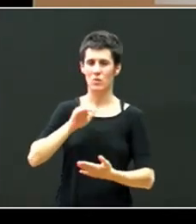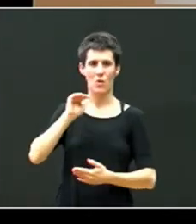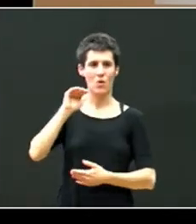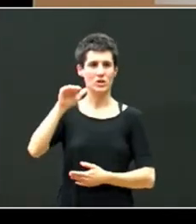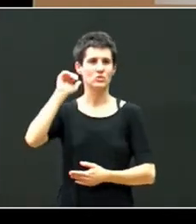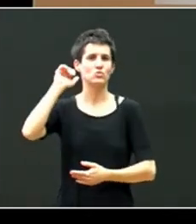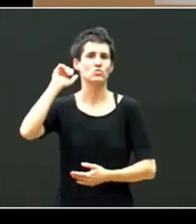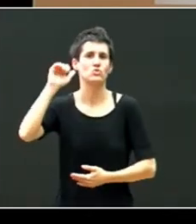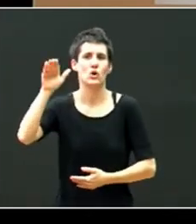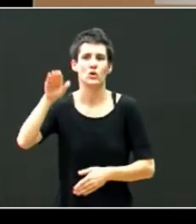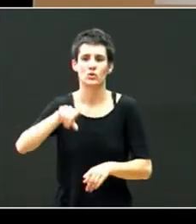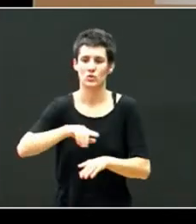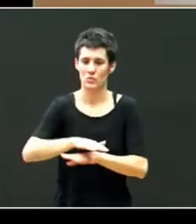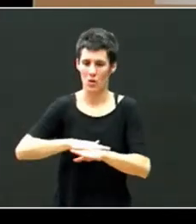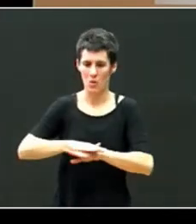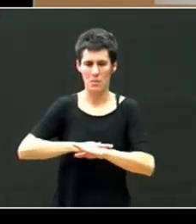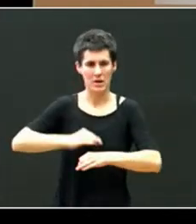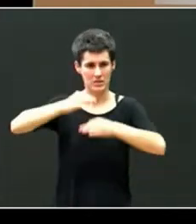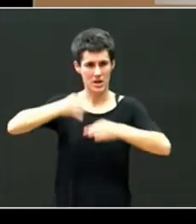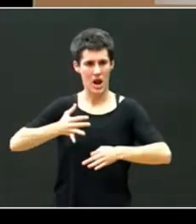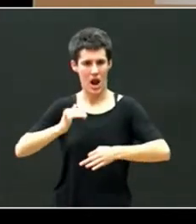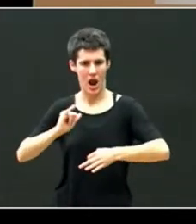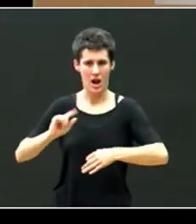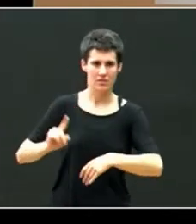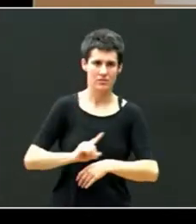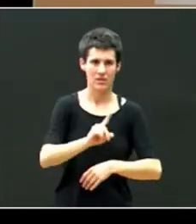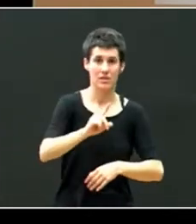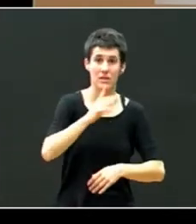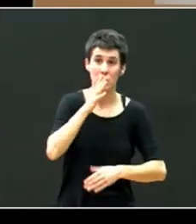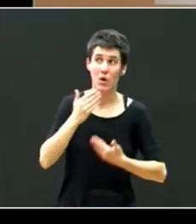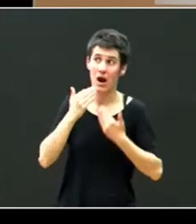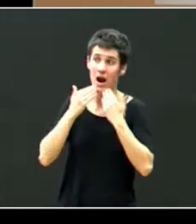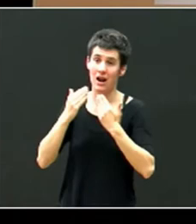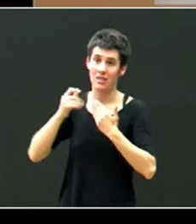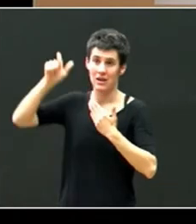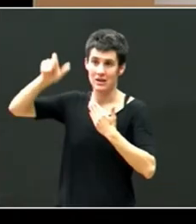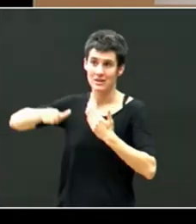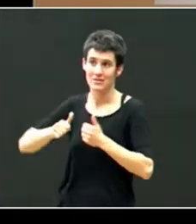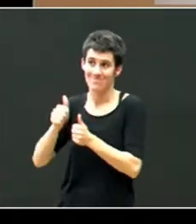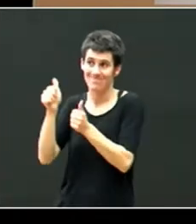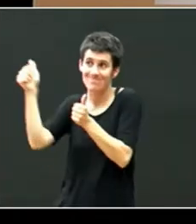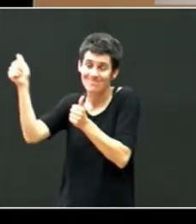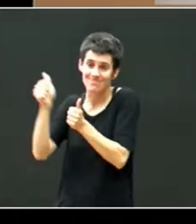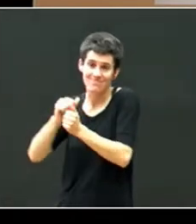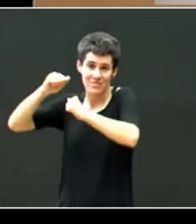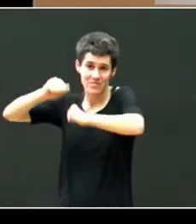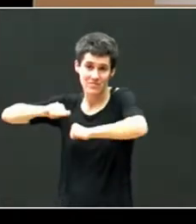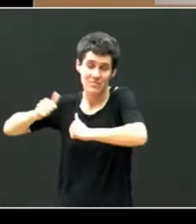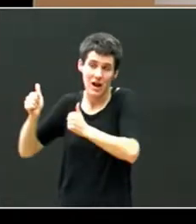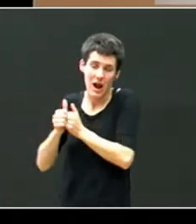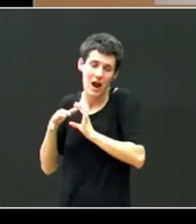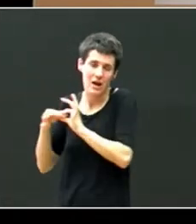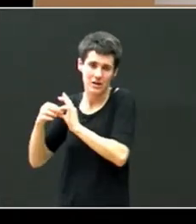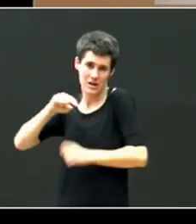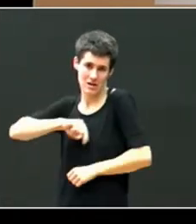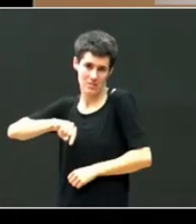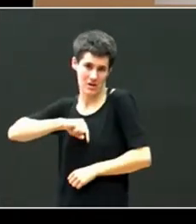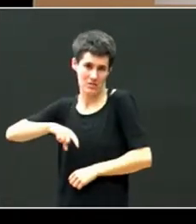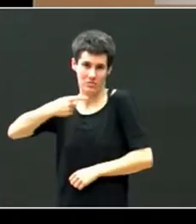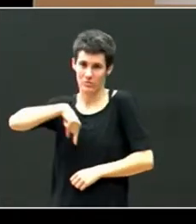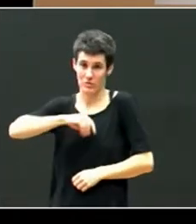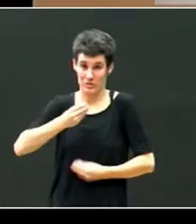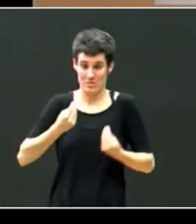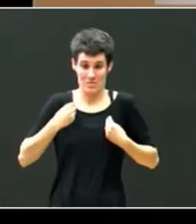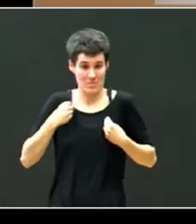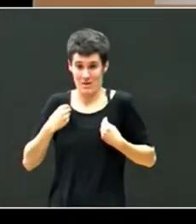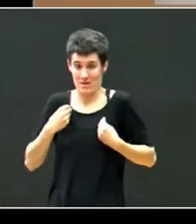desde la base segura provista por nuestras figuras de apego todos que estamos aquí a lo largo de nuestra existencia recurrimos